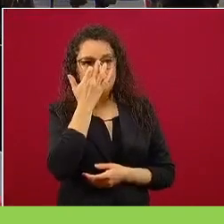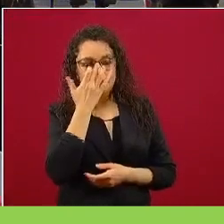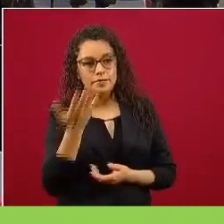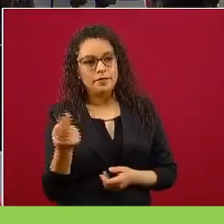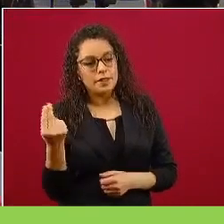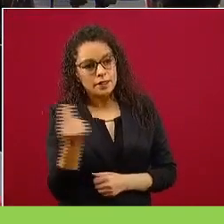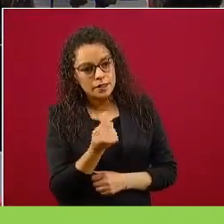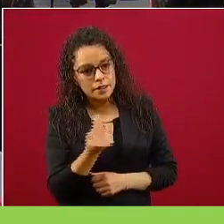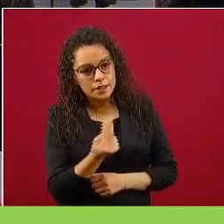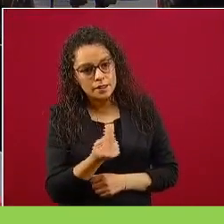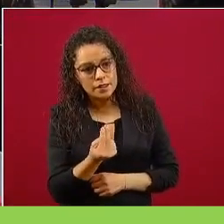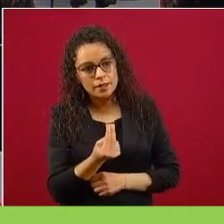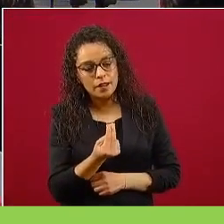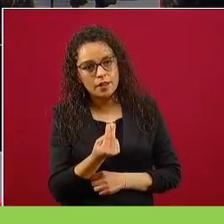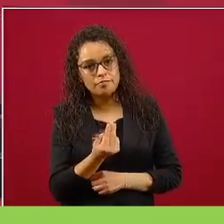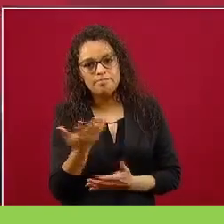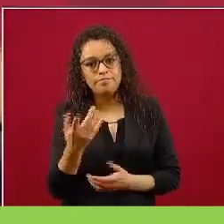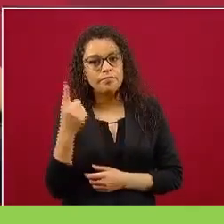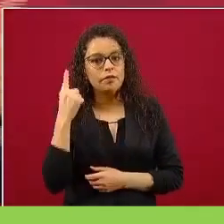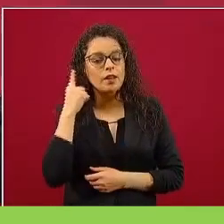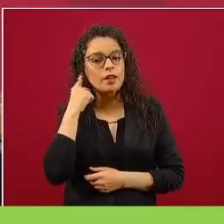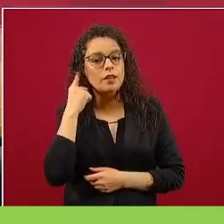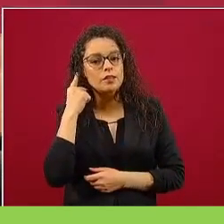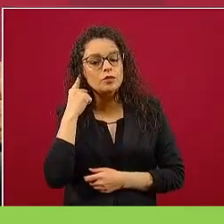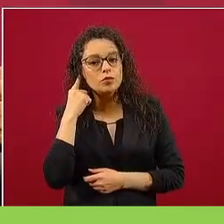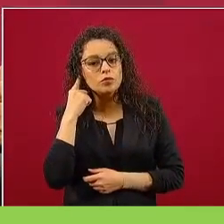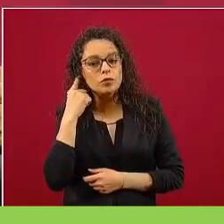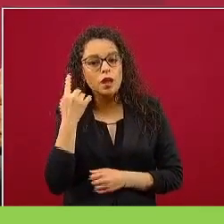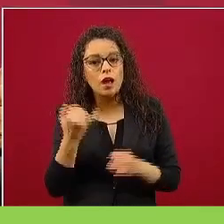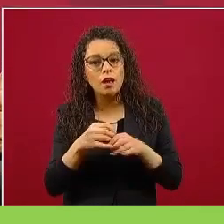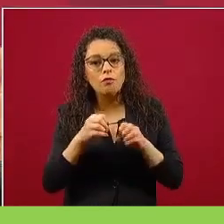escuchar a todas las partes.